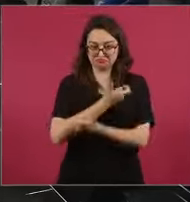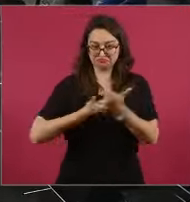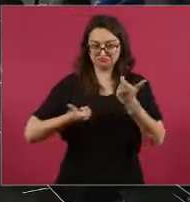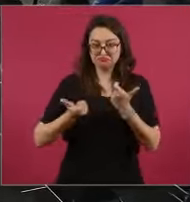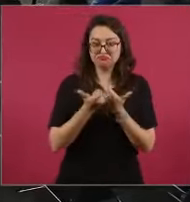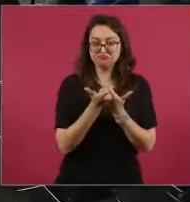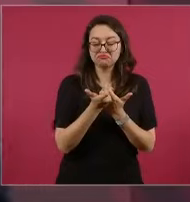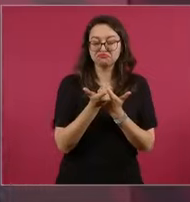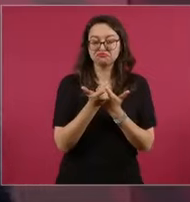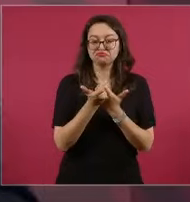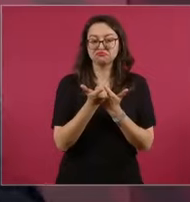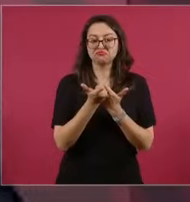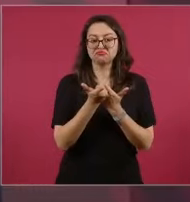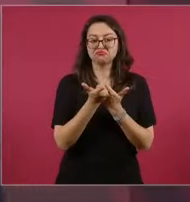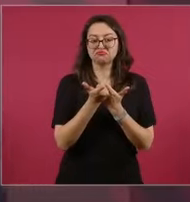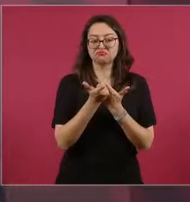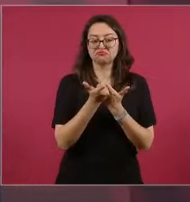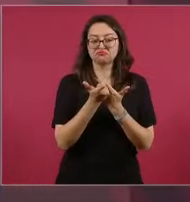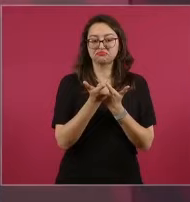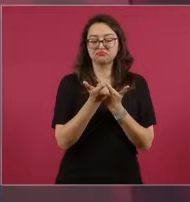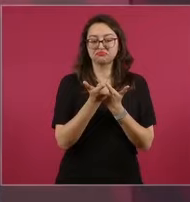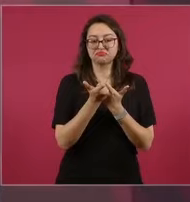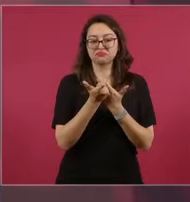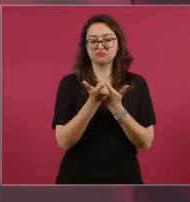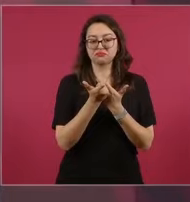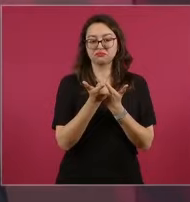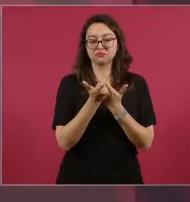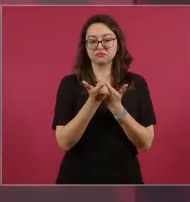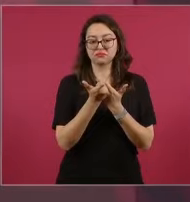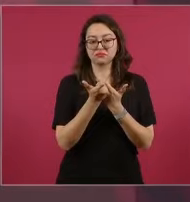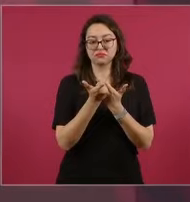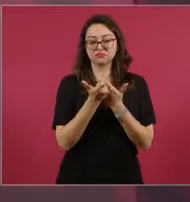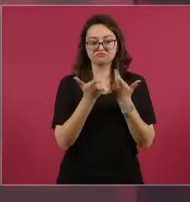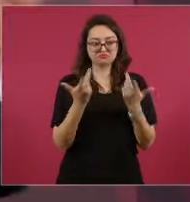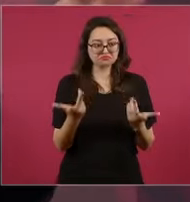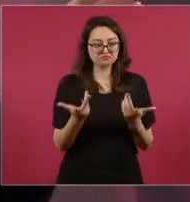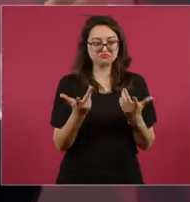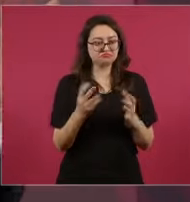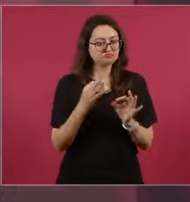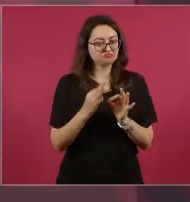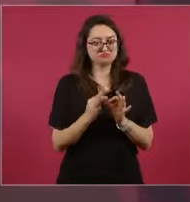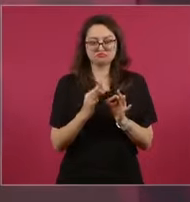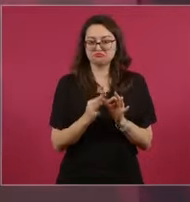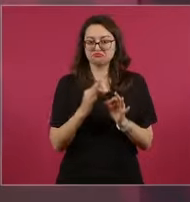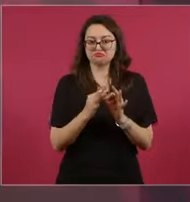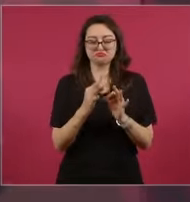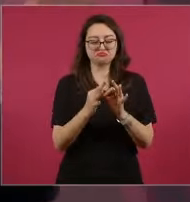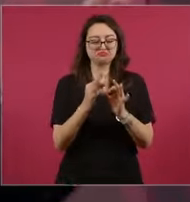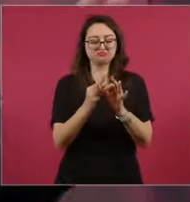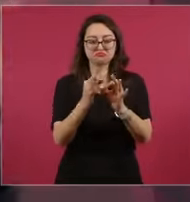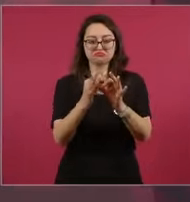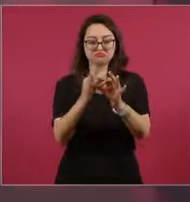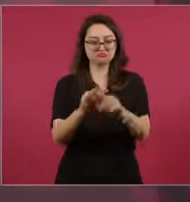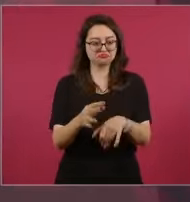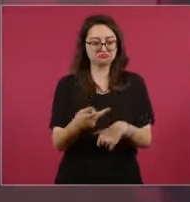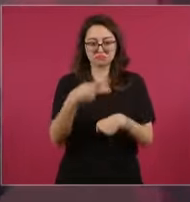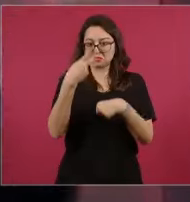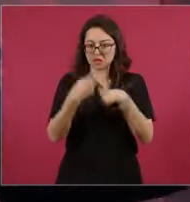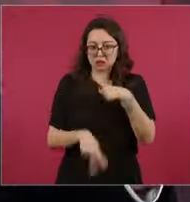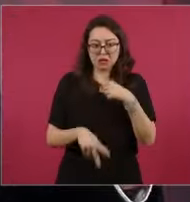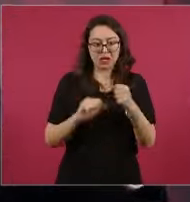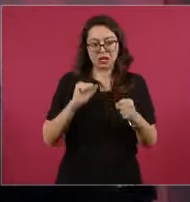hay ningún riesgo de crisis.